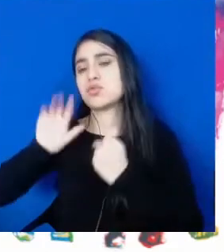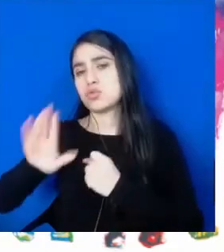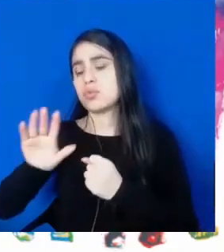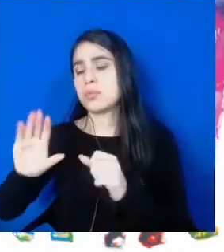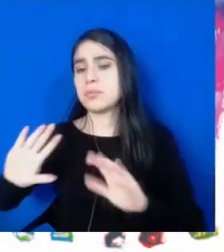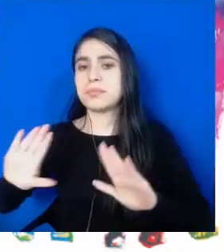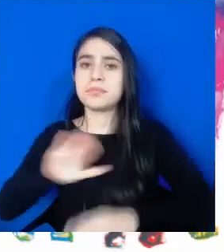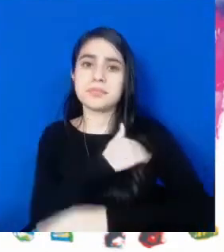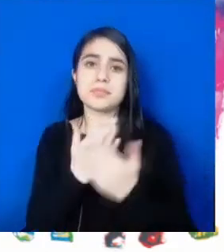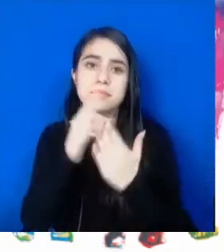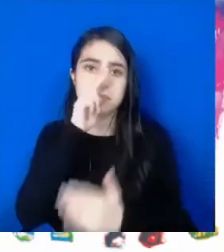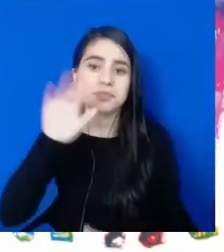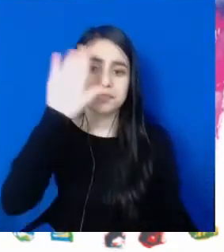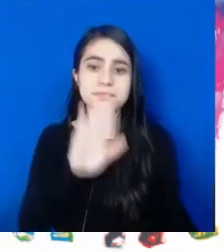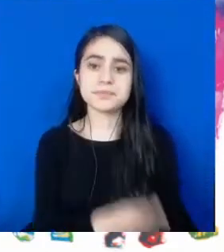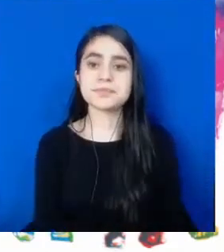con el apoyo del Ministerio de Educación Nacional. ¡Gracias! ¡Gracias! ¡Gracias!